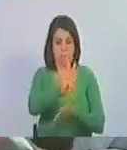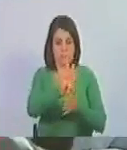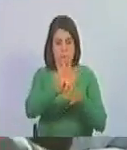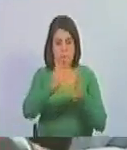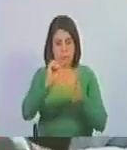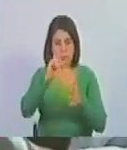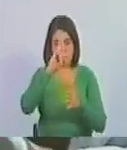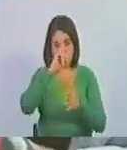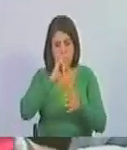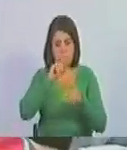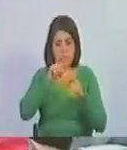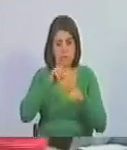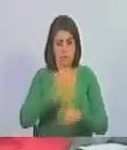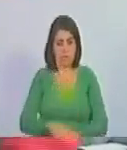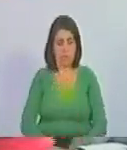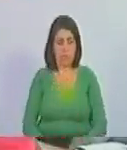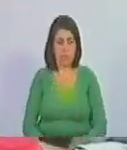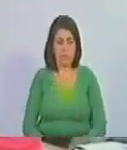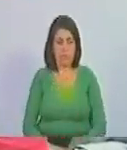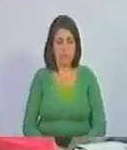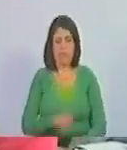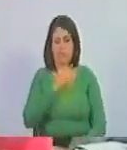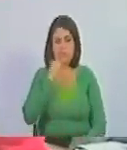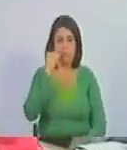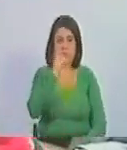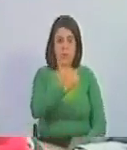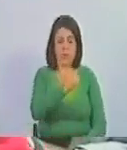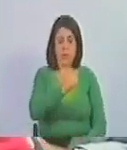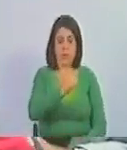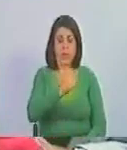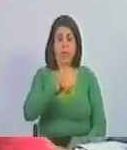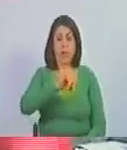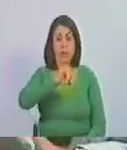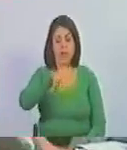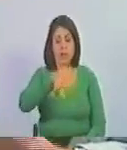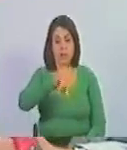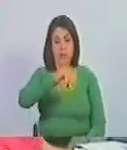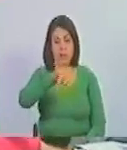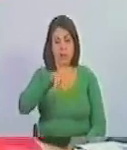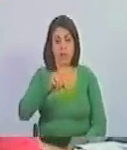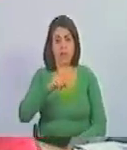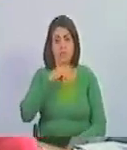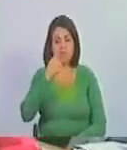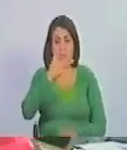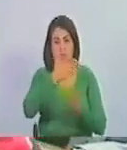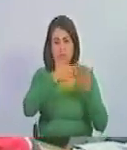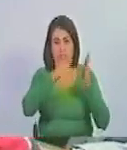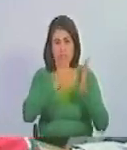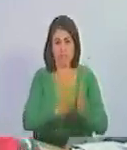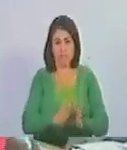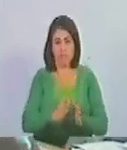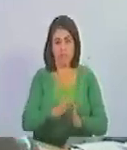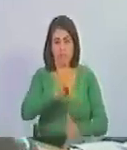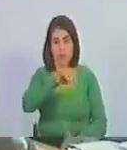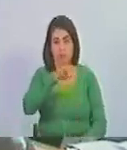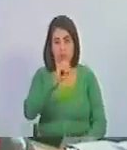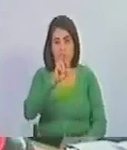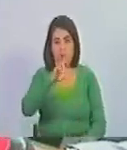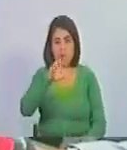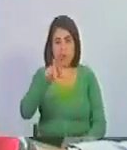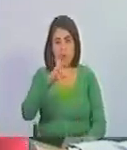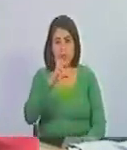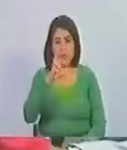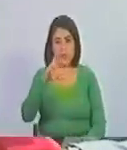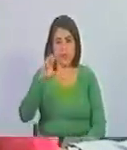aniversario del RIG Asesinato, del RIG Estudiantil, Jorge Rodríguez.